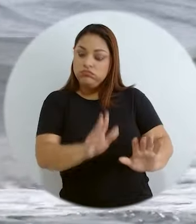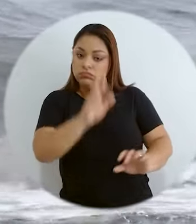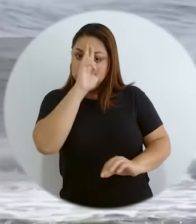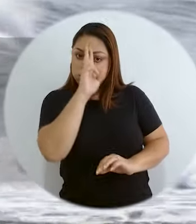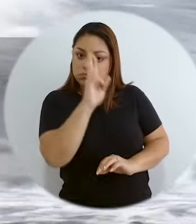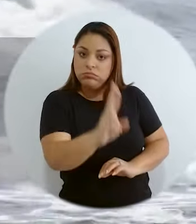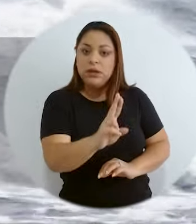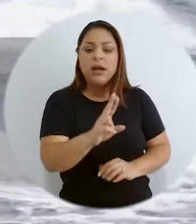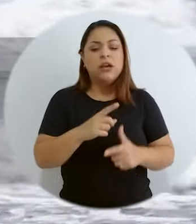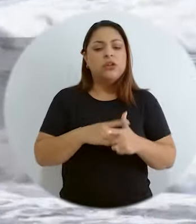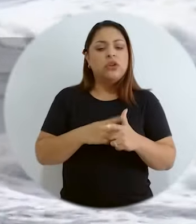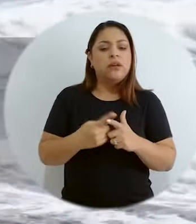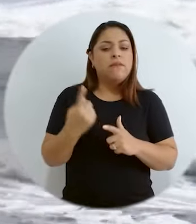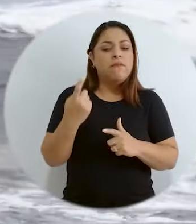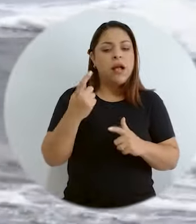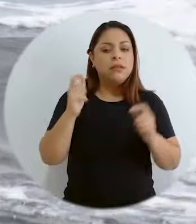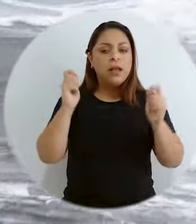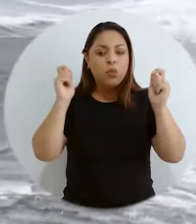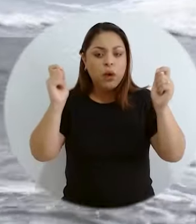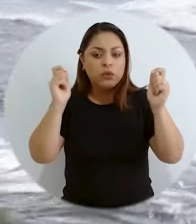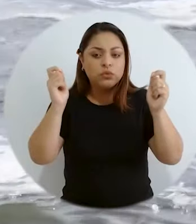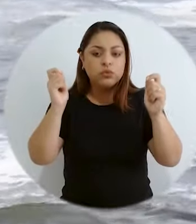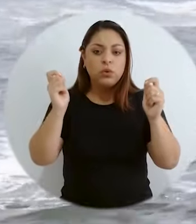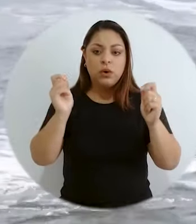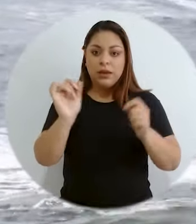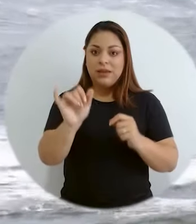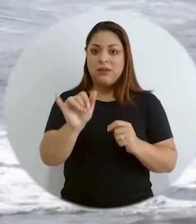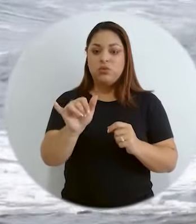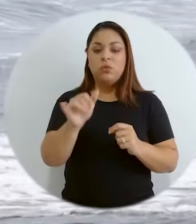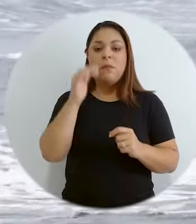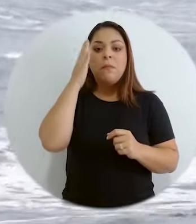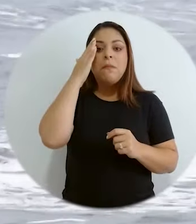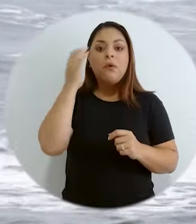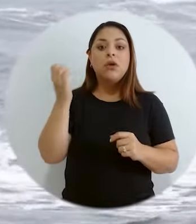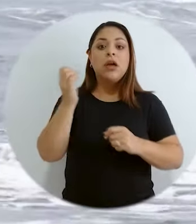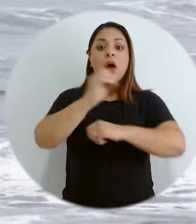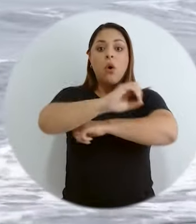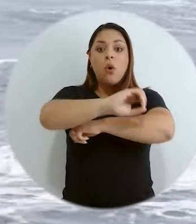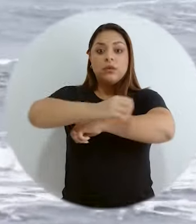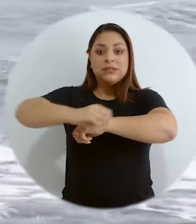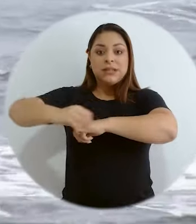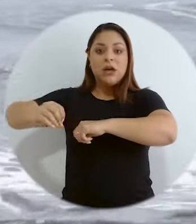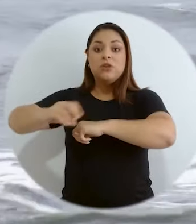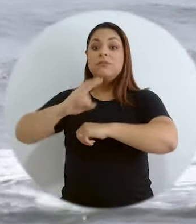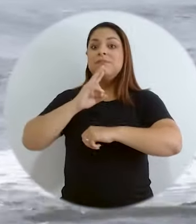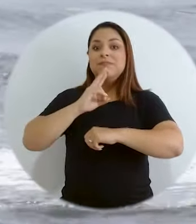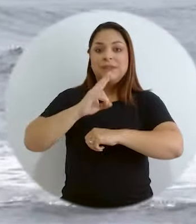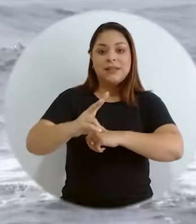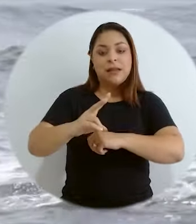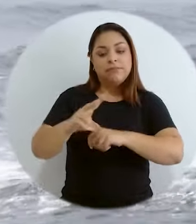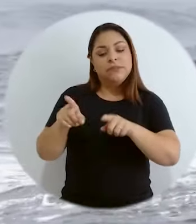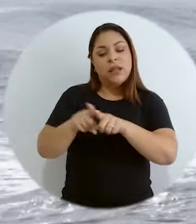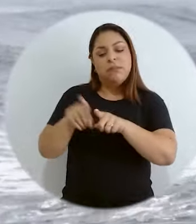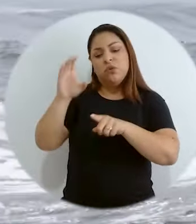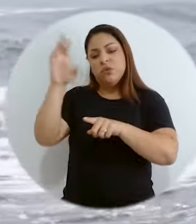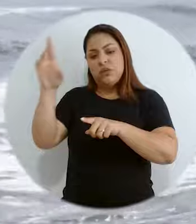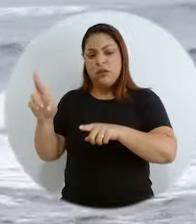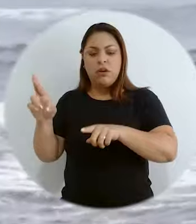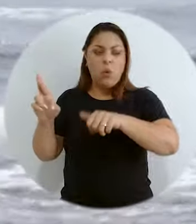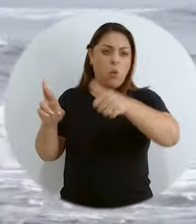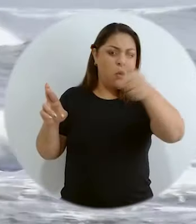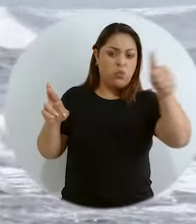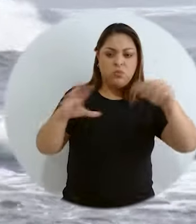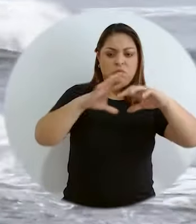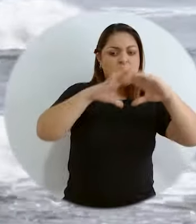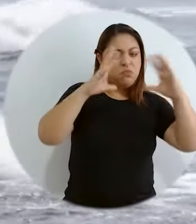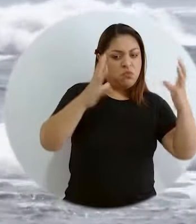educación en ese sentido. Entonces, a nivel de lo que son los océanos, tenemos ese rezago, pero no creo que sea de Costa Rica, creo que